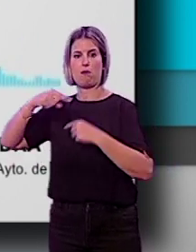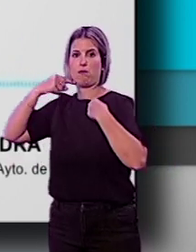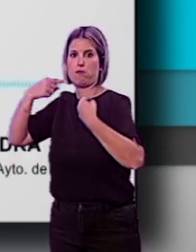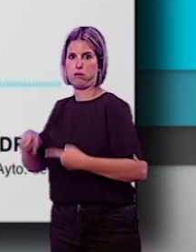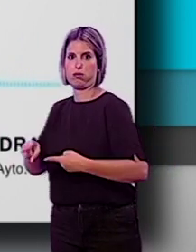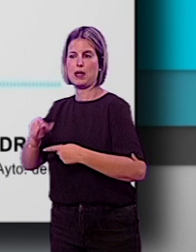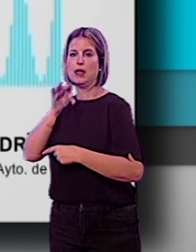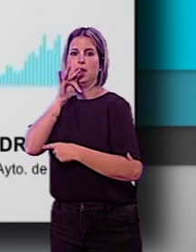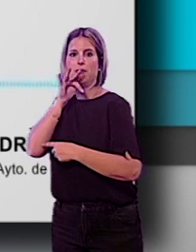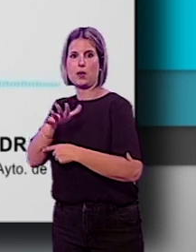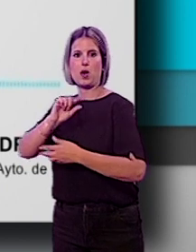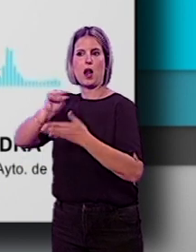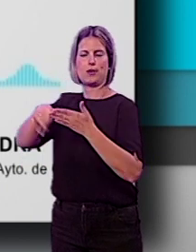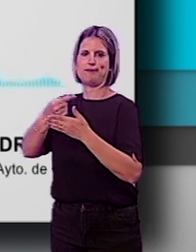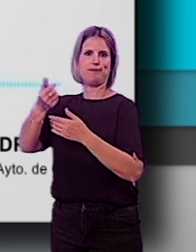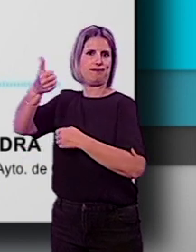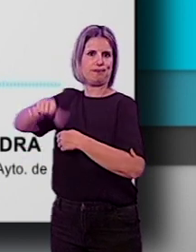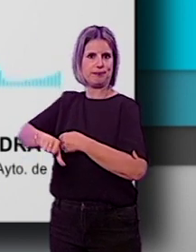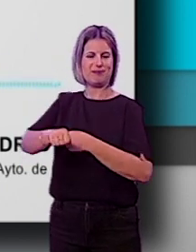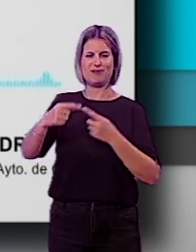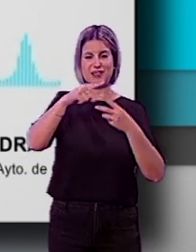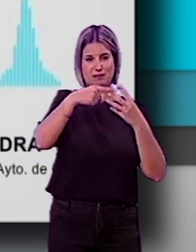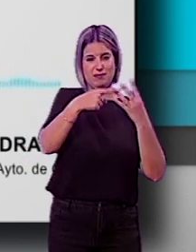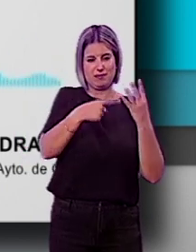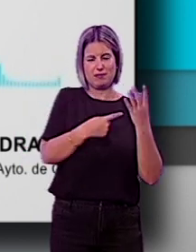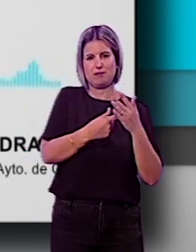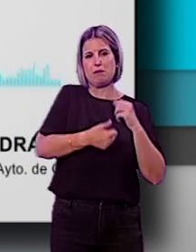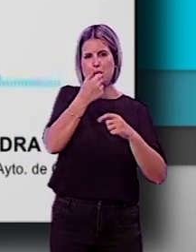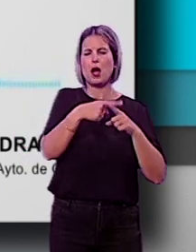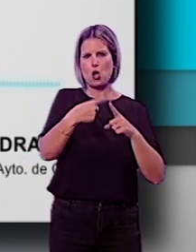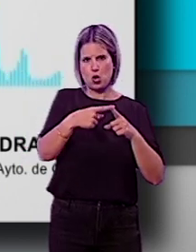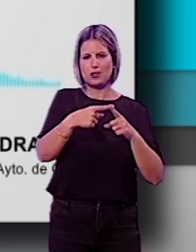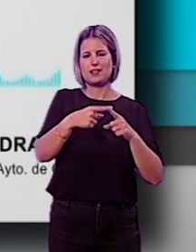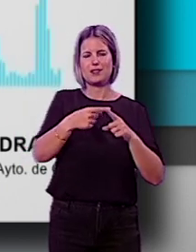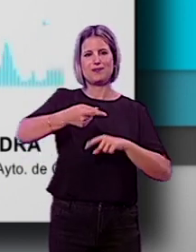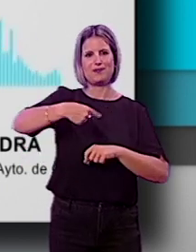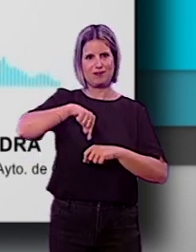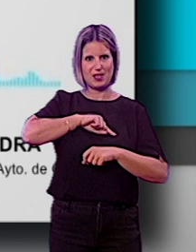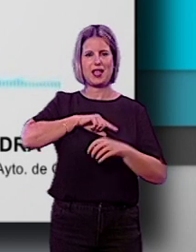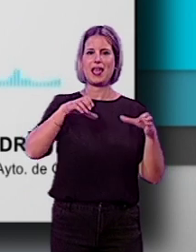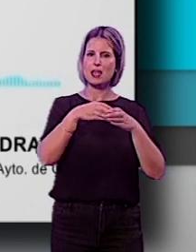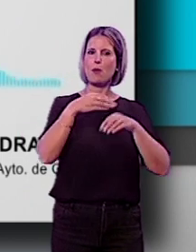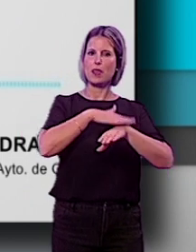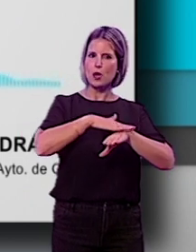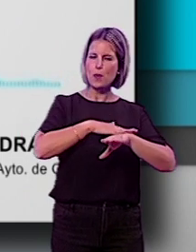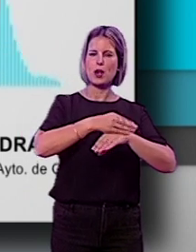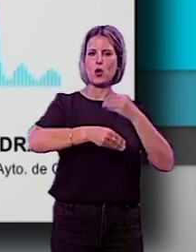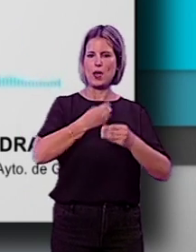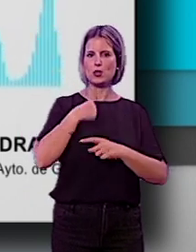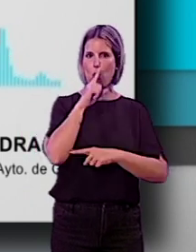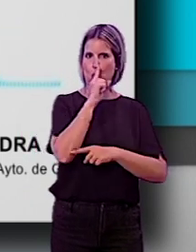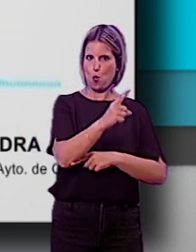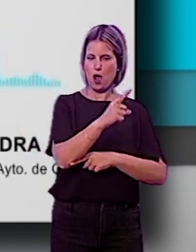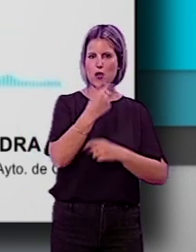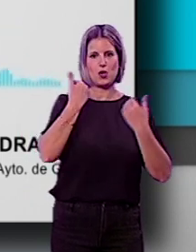y el tribunal de contratos se lo echó para atrás. Todo eso y muchas más cosas son las que ha hecho este equipo de gobierno en este año,